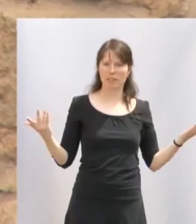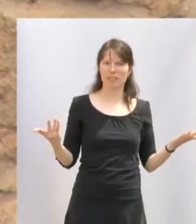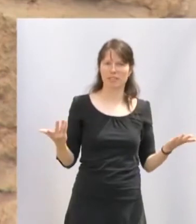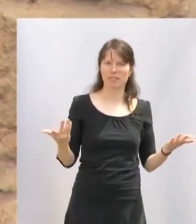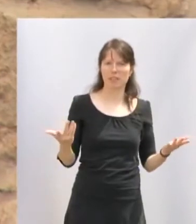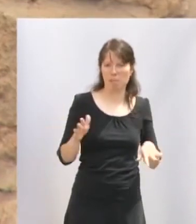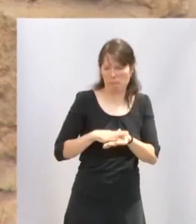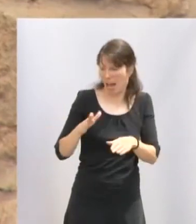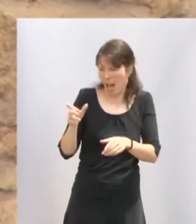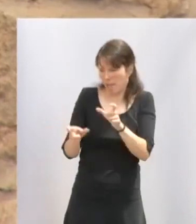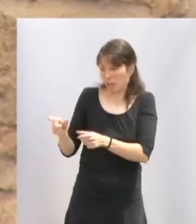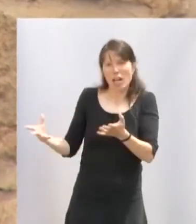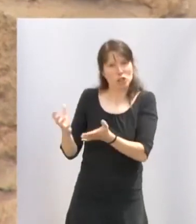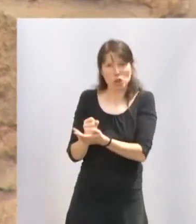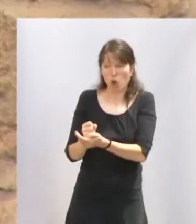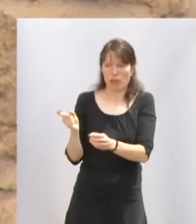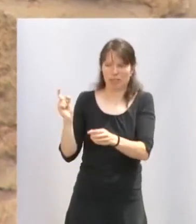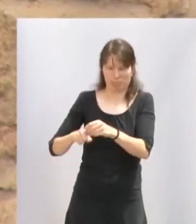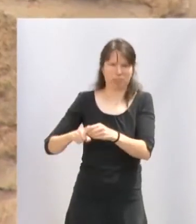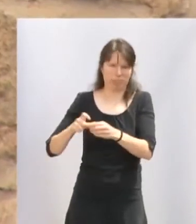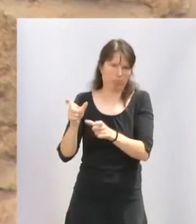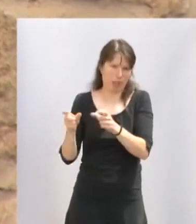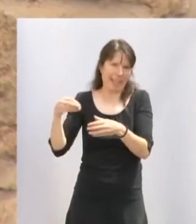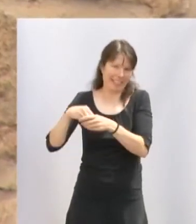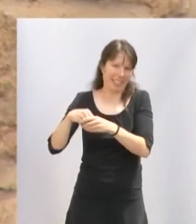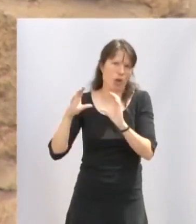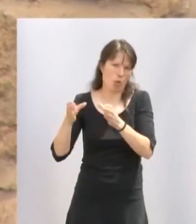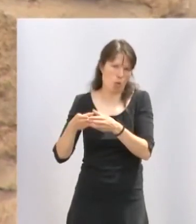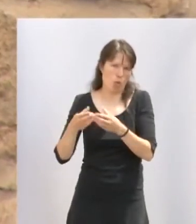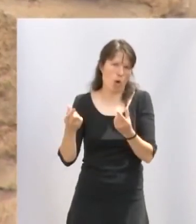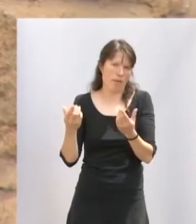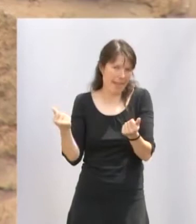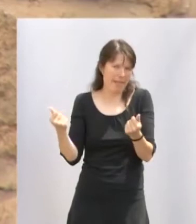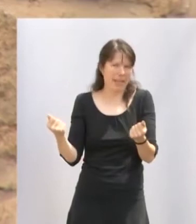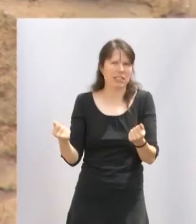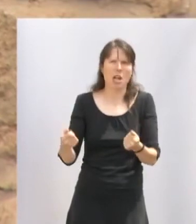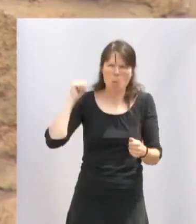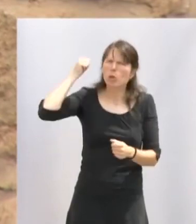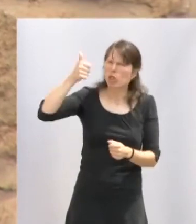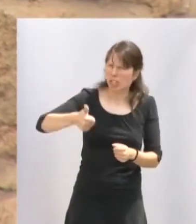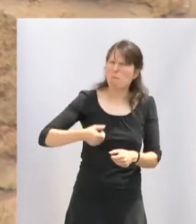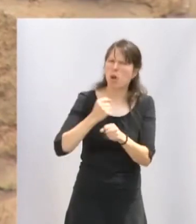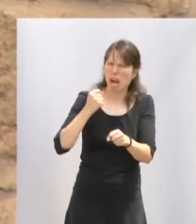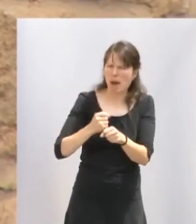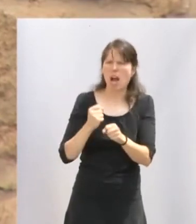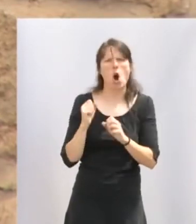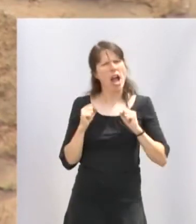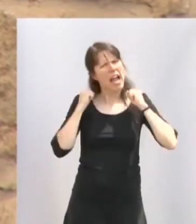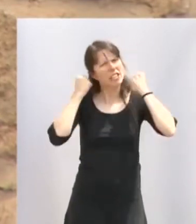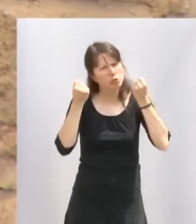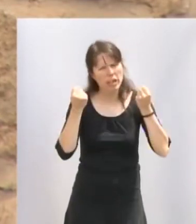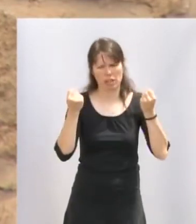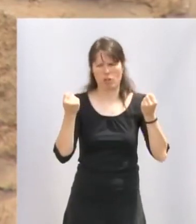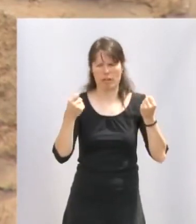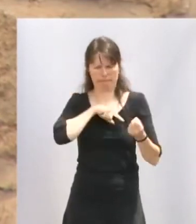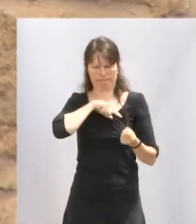todos los miembros del grupo de danzas de Logroño. Han sido años de trabajo, de esfuerzo y de sentir riojano.